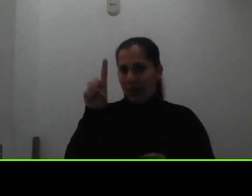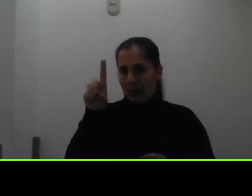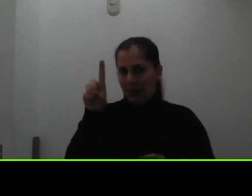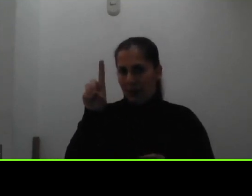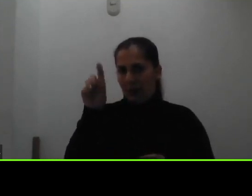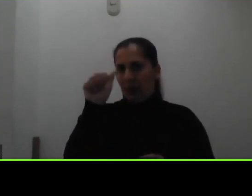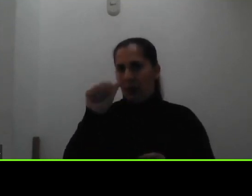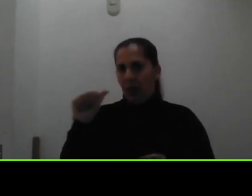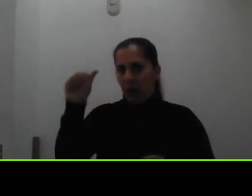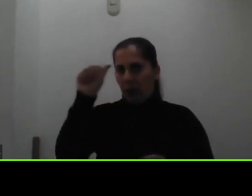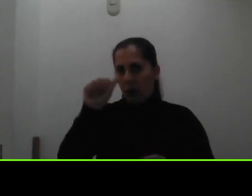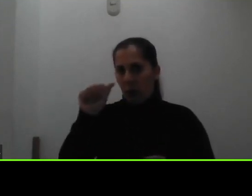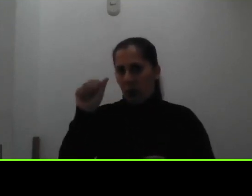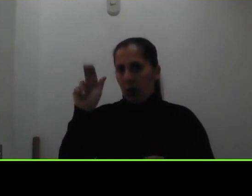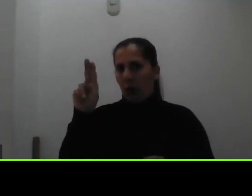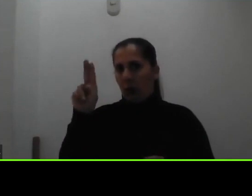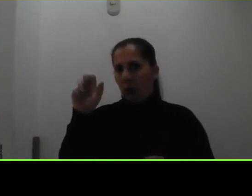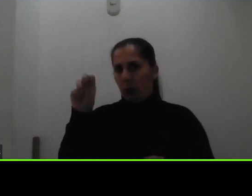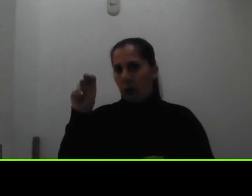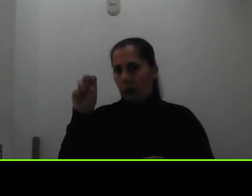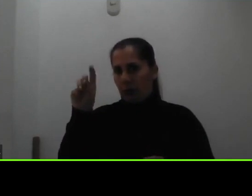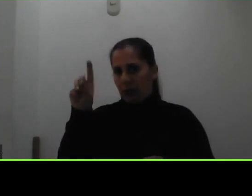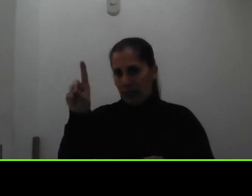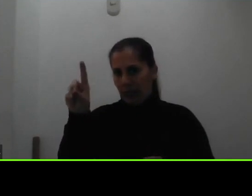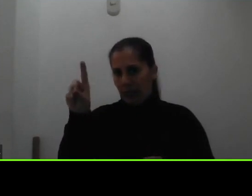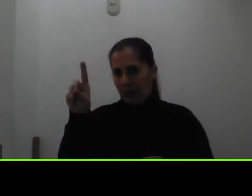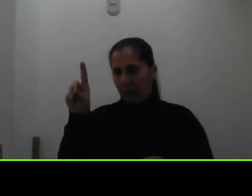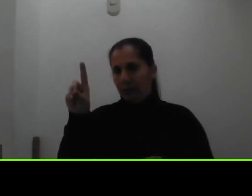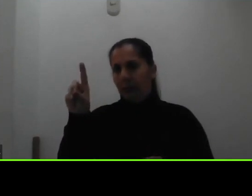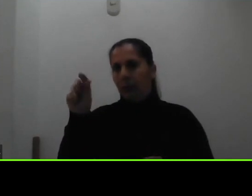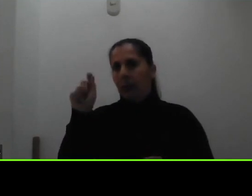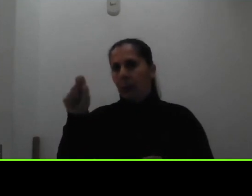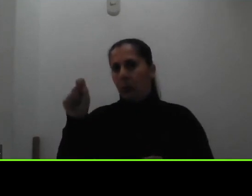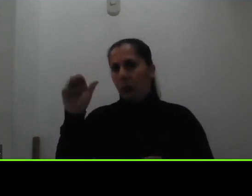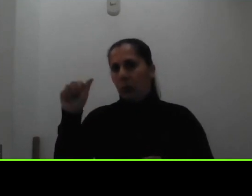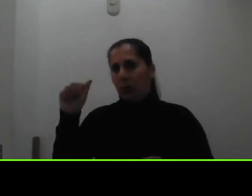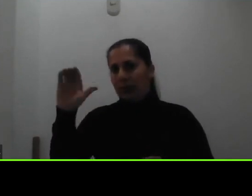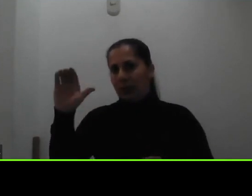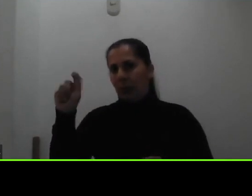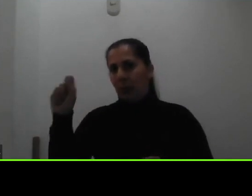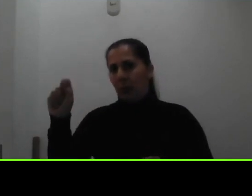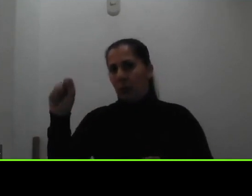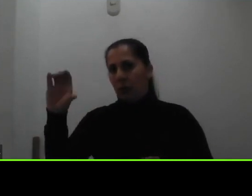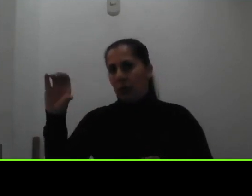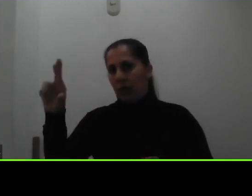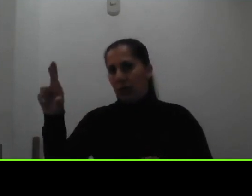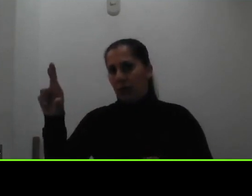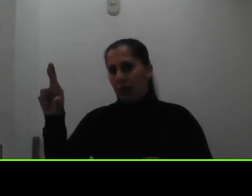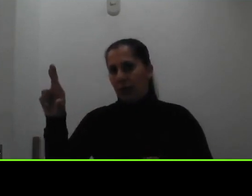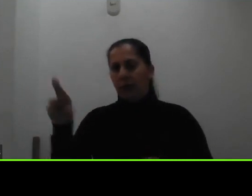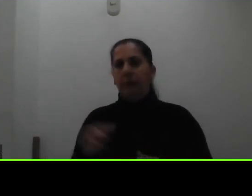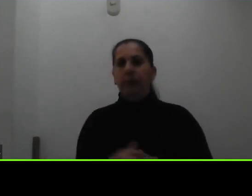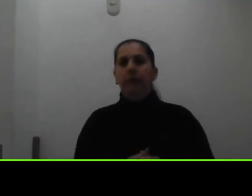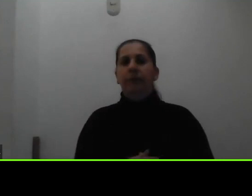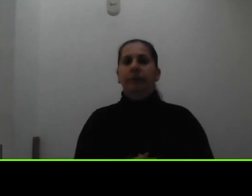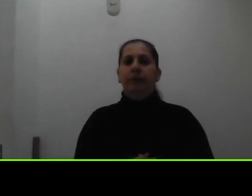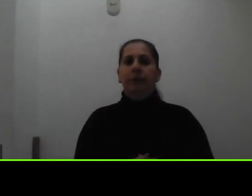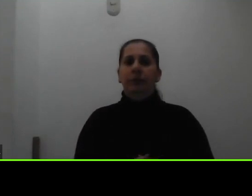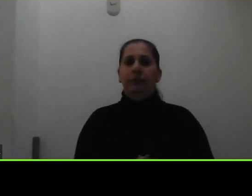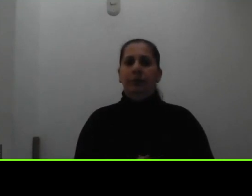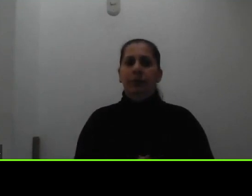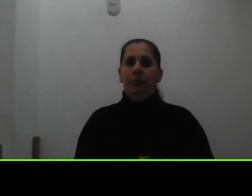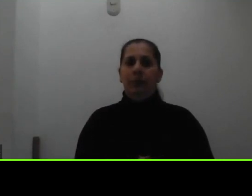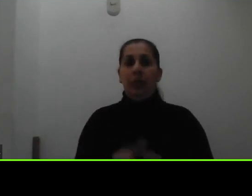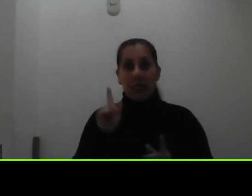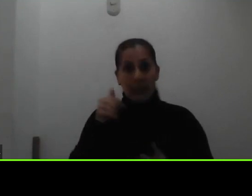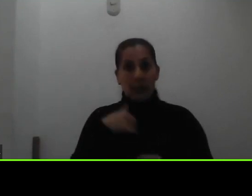arroba unet igual con d al final punto ac punto cr y para que vayan o lo